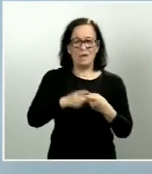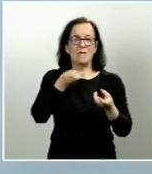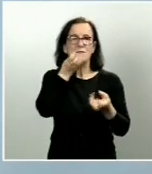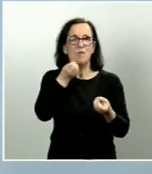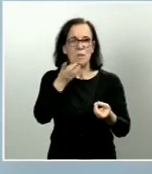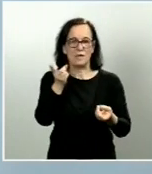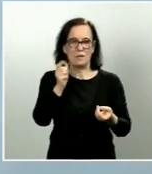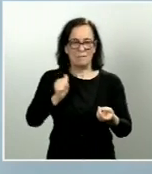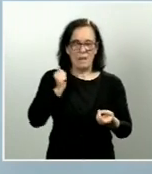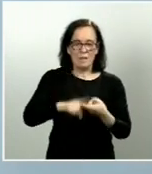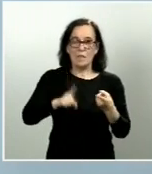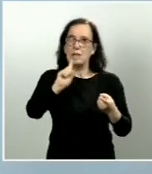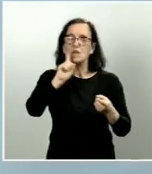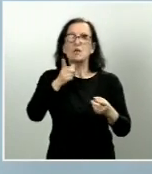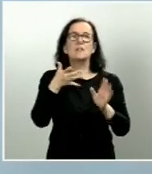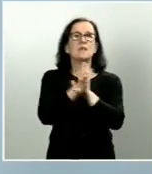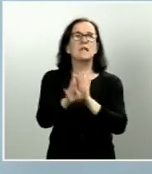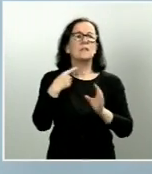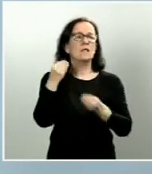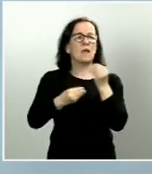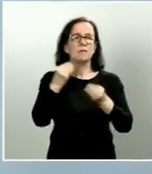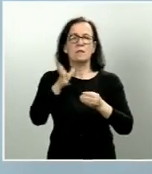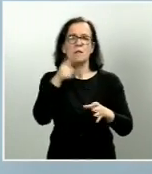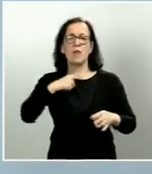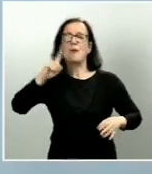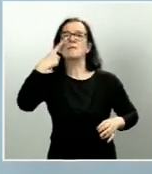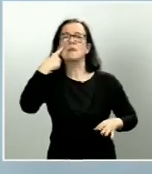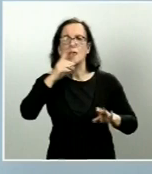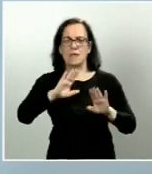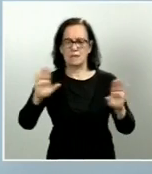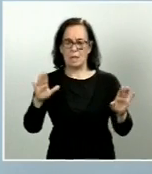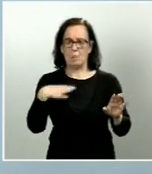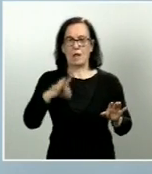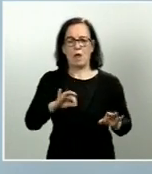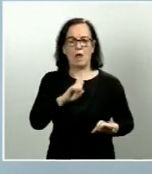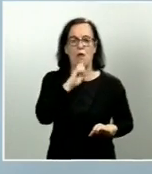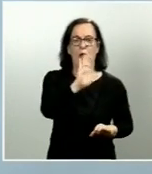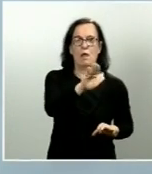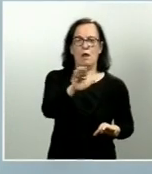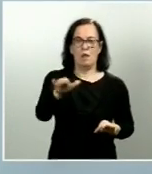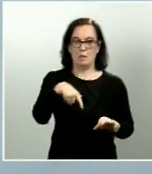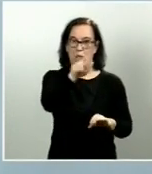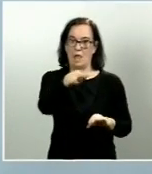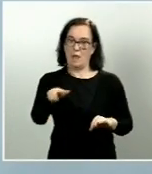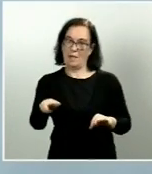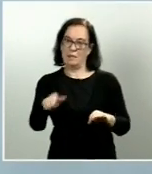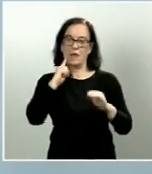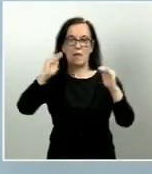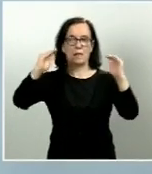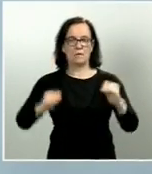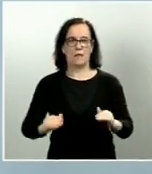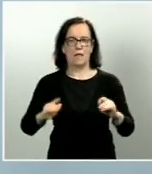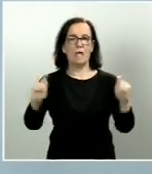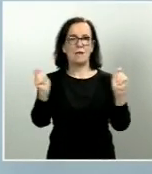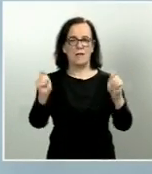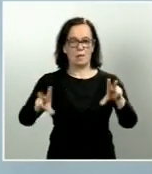no implica ninguna acción más allá de detectarlos para poder advertir de ellos a la ciudadanía y disminuir la alarma social o